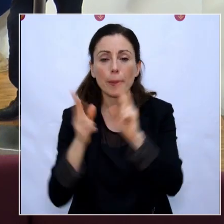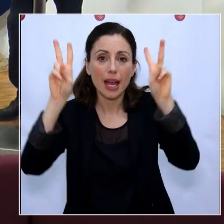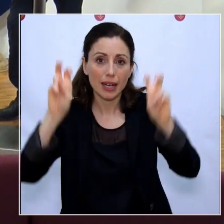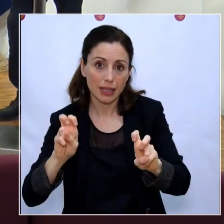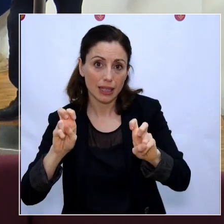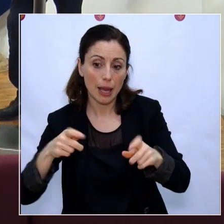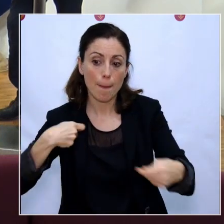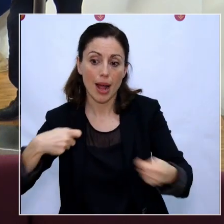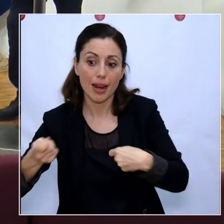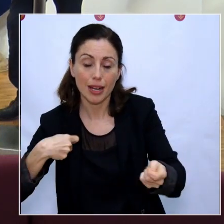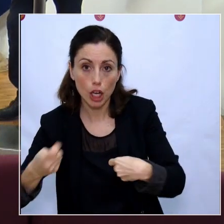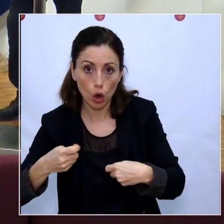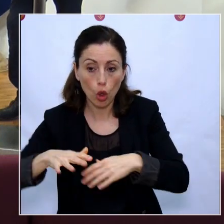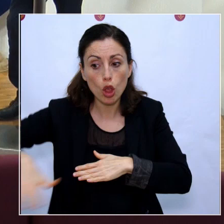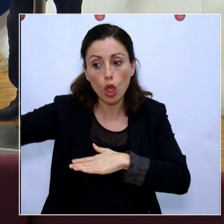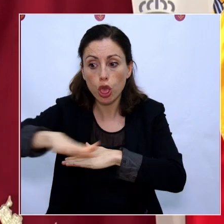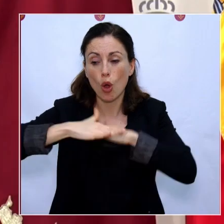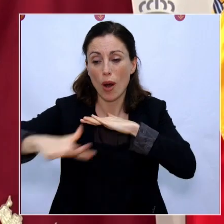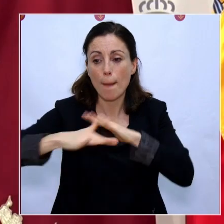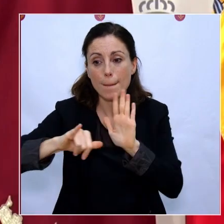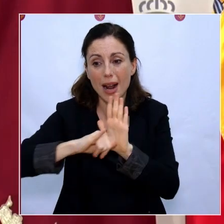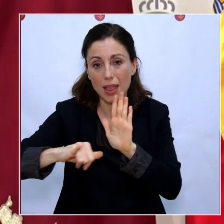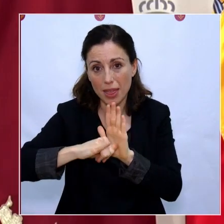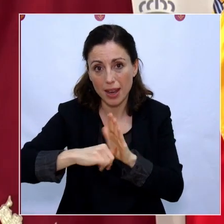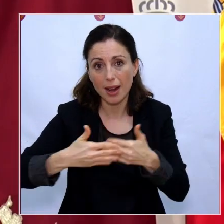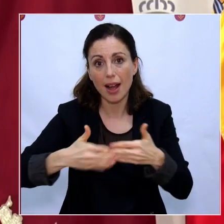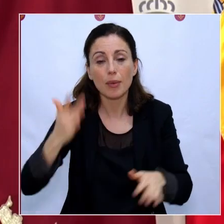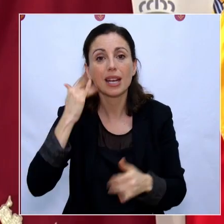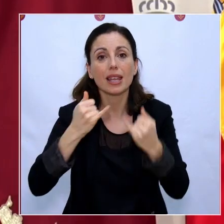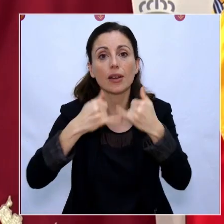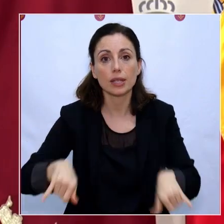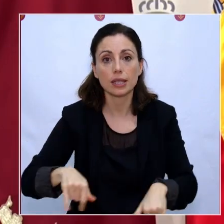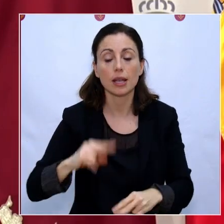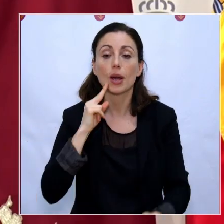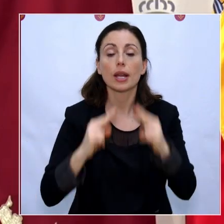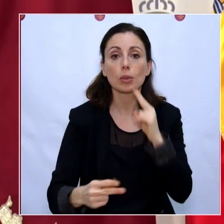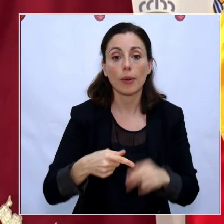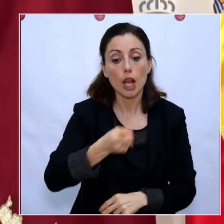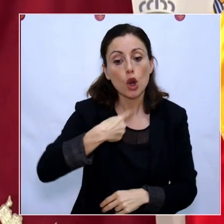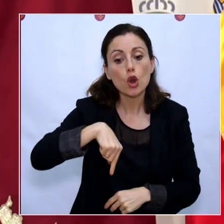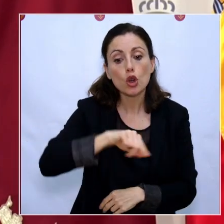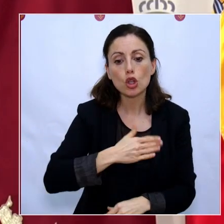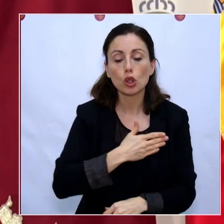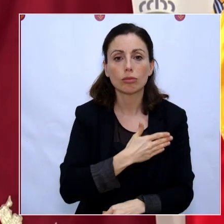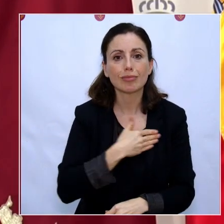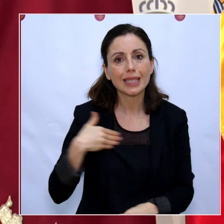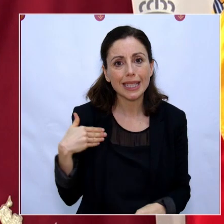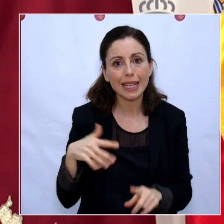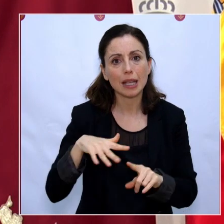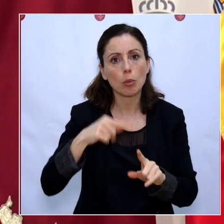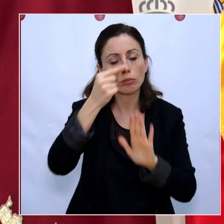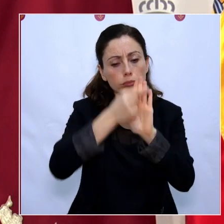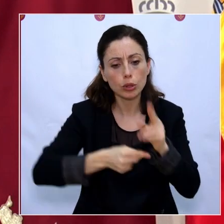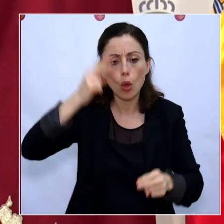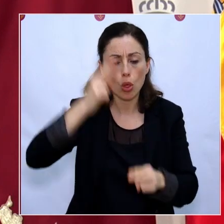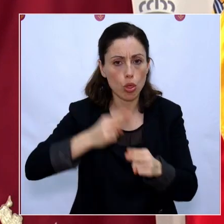abrir en días festivos. Pues mire, la voluntad del Gobierno de la región de Murcia es la de ser lo más restrictivos posibles. Creo